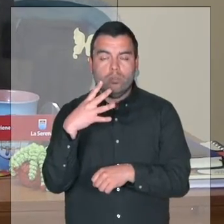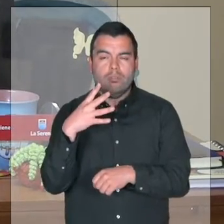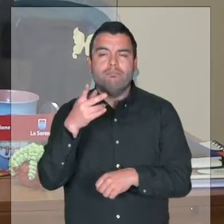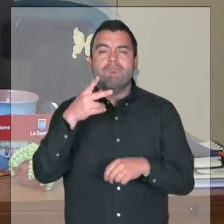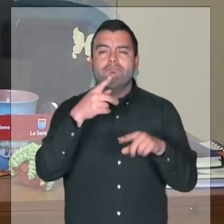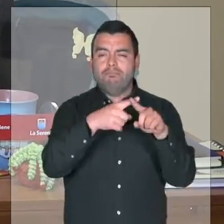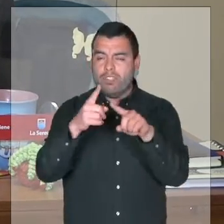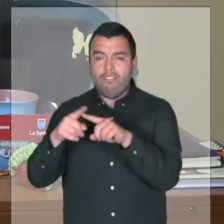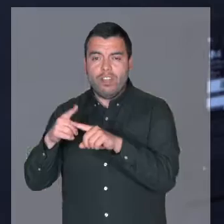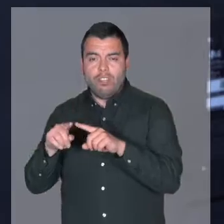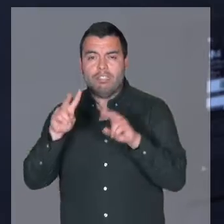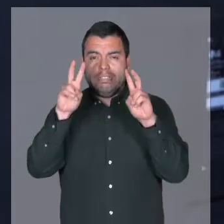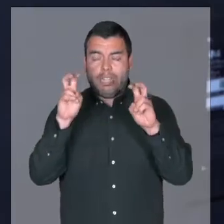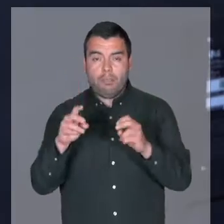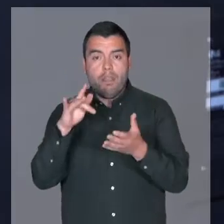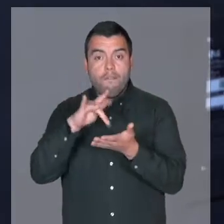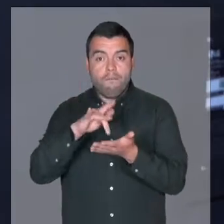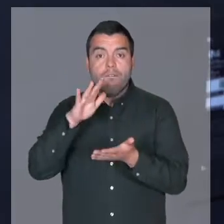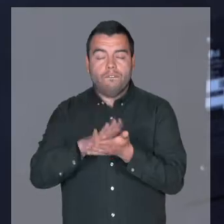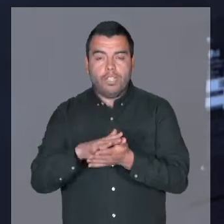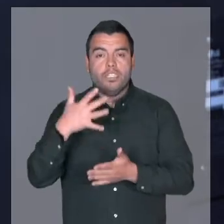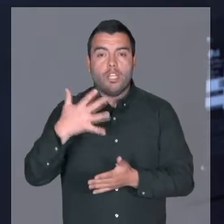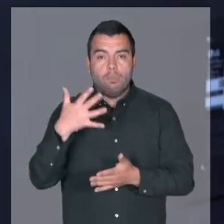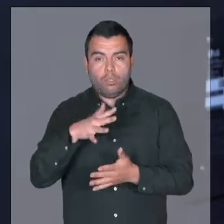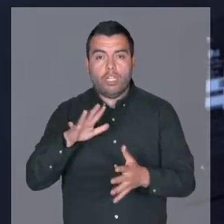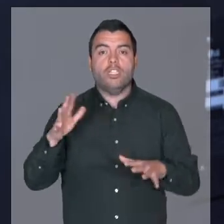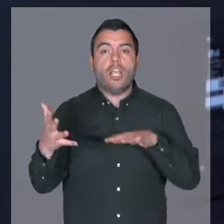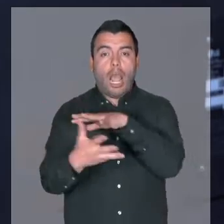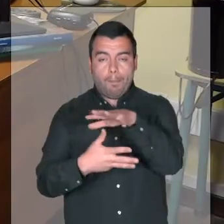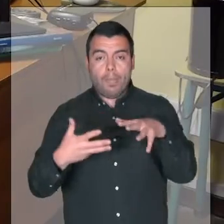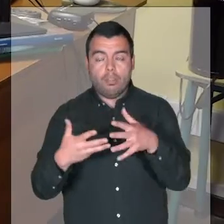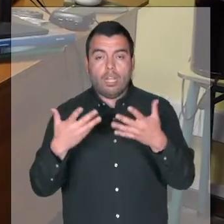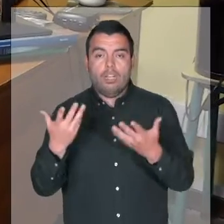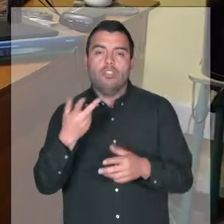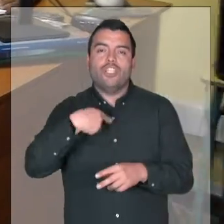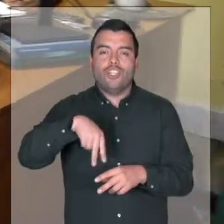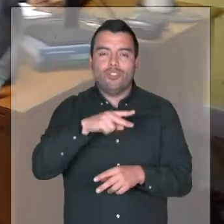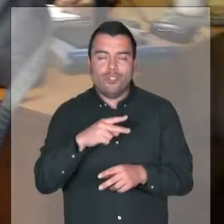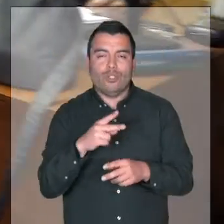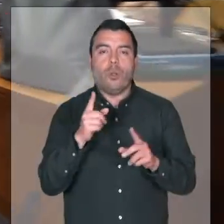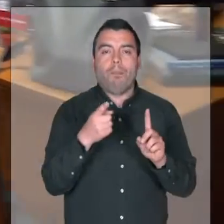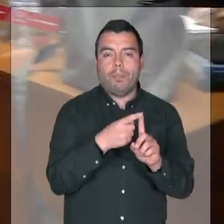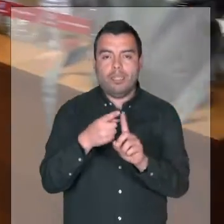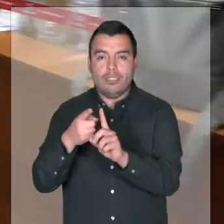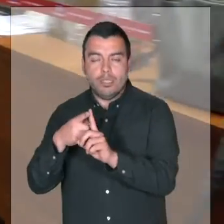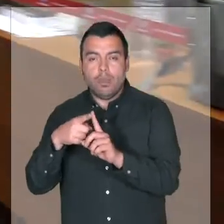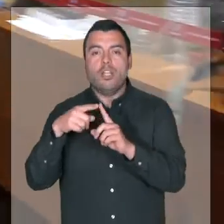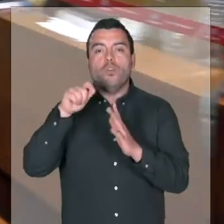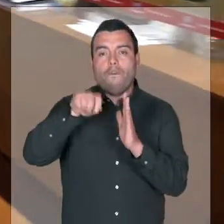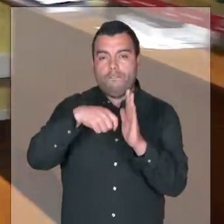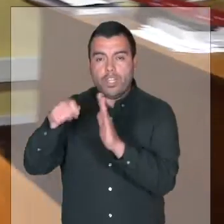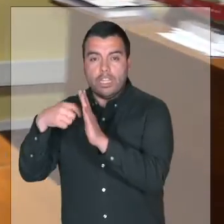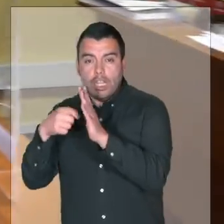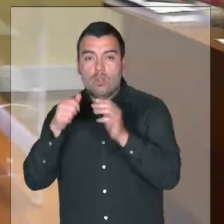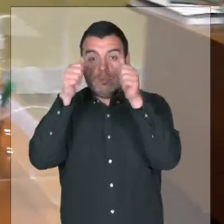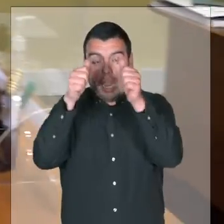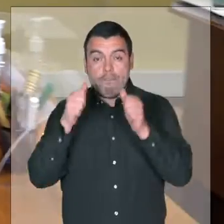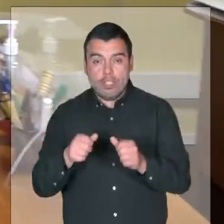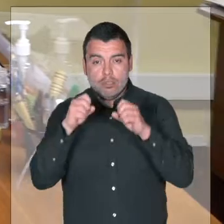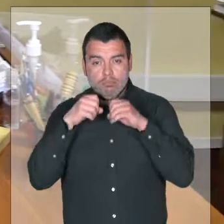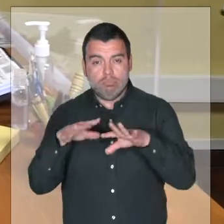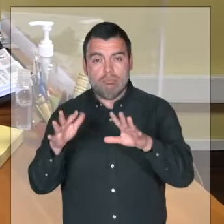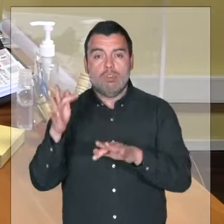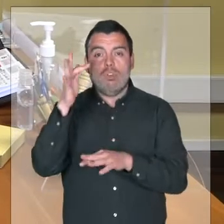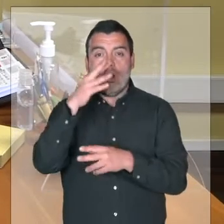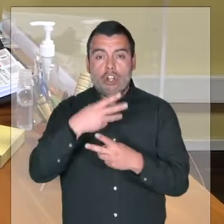sí, tenemos diferente, por lo menos hay dos o tres fechas que son relevantes ambientales y nosotros estamos participando a través de cápsulas o afiches que van saliendo en las